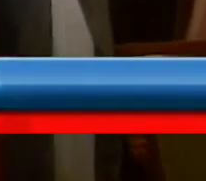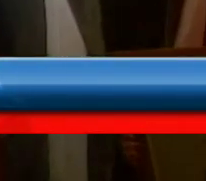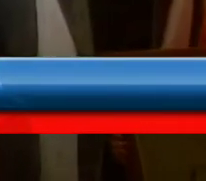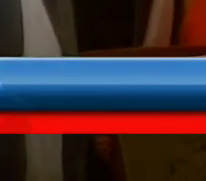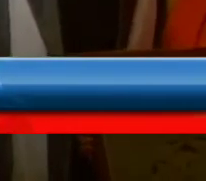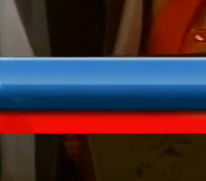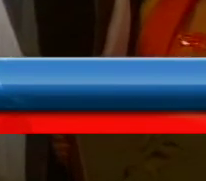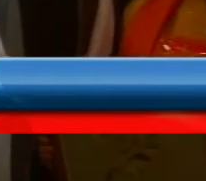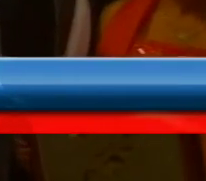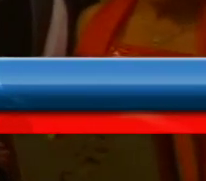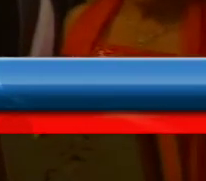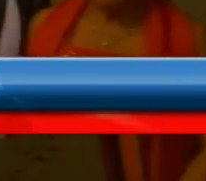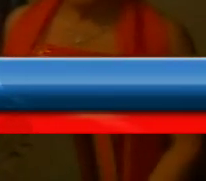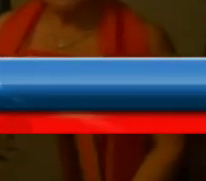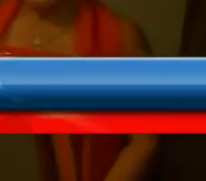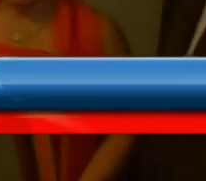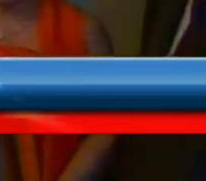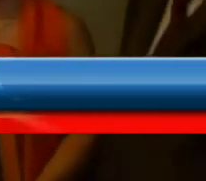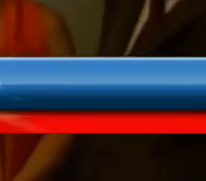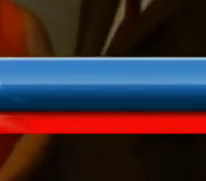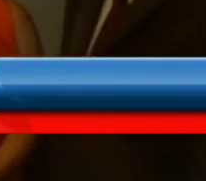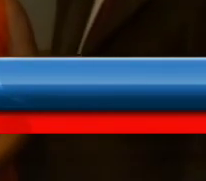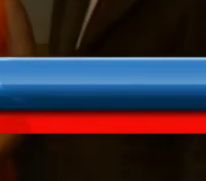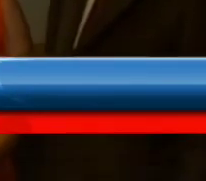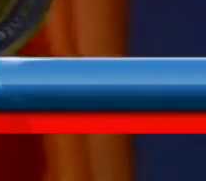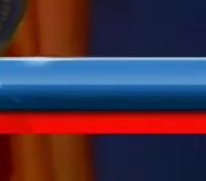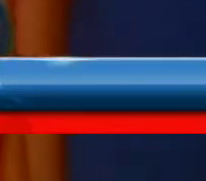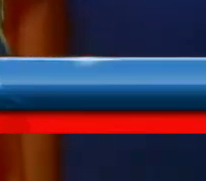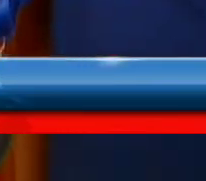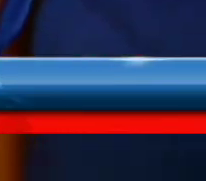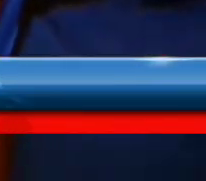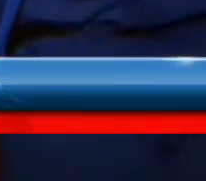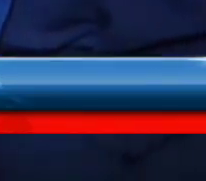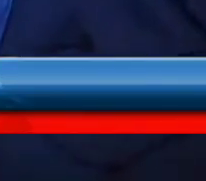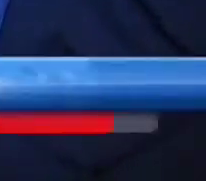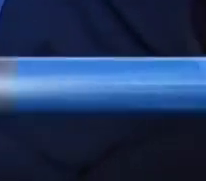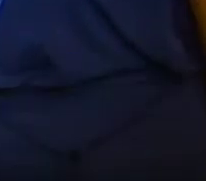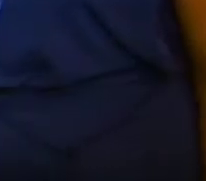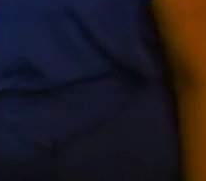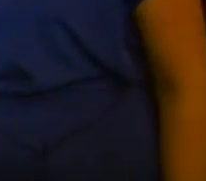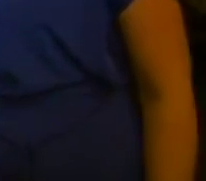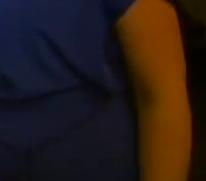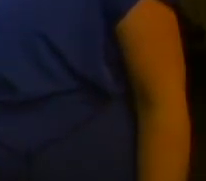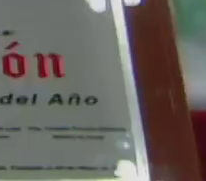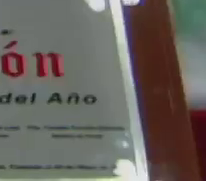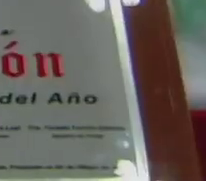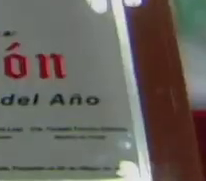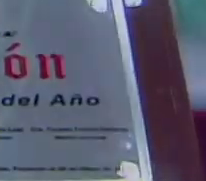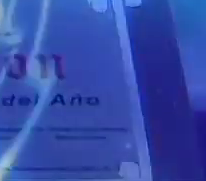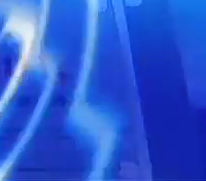Proyección Nacional, noticiero Benevisión galardonado en Zulia por labor informativa.